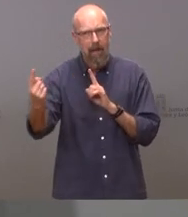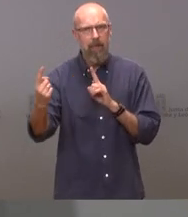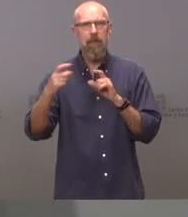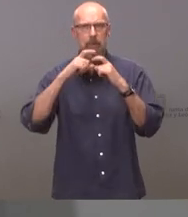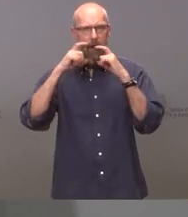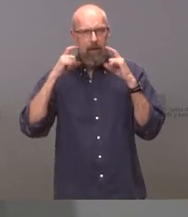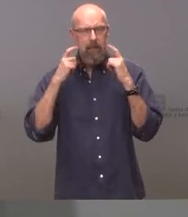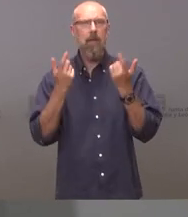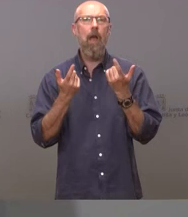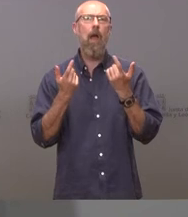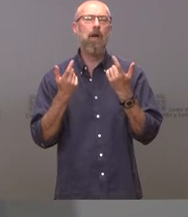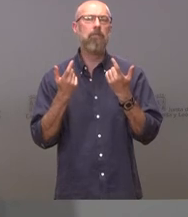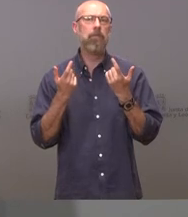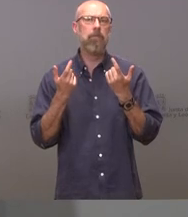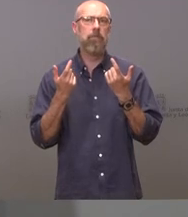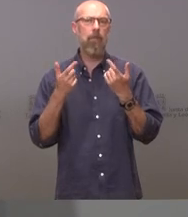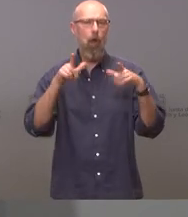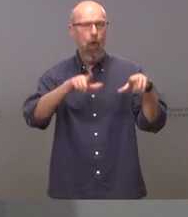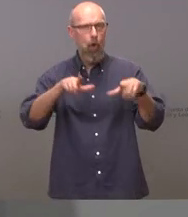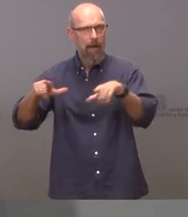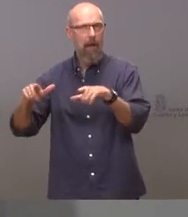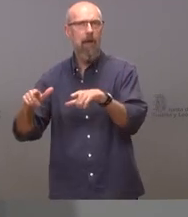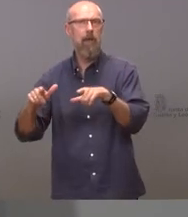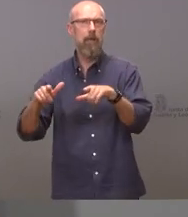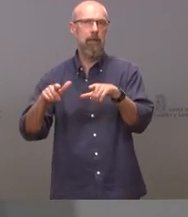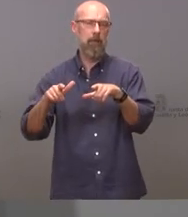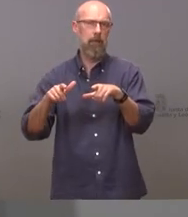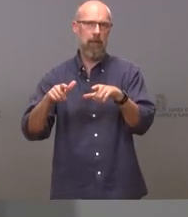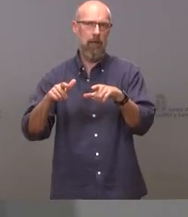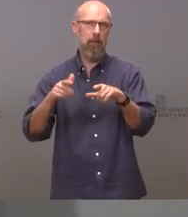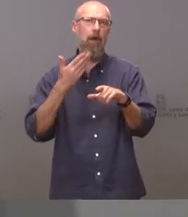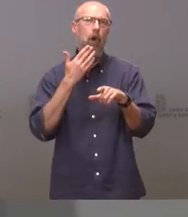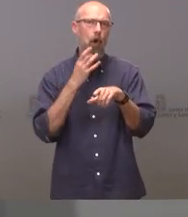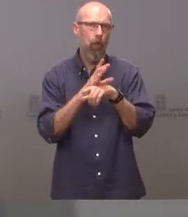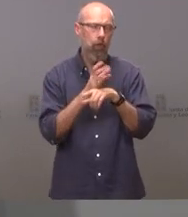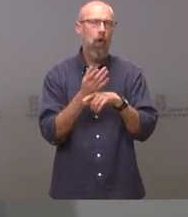mascarilla los locales de ocio y los espectáculos tienen que estar